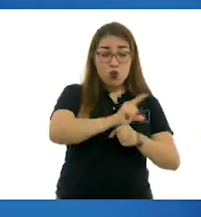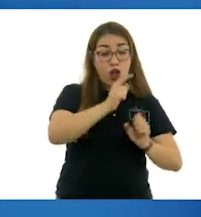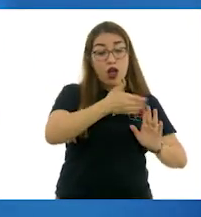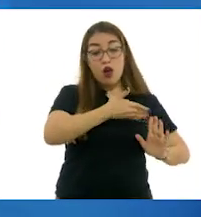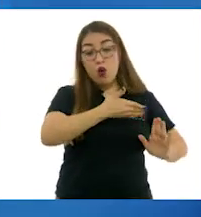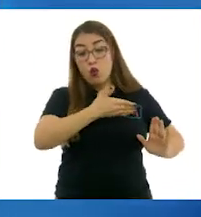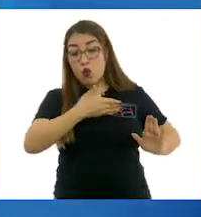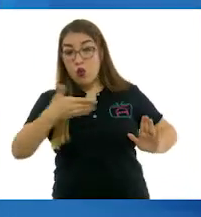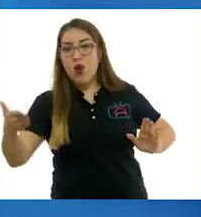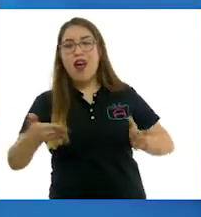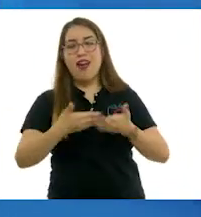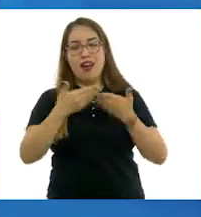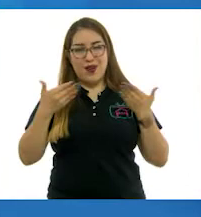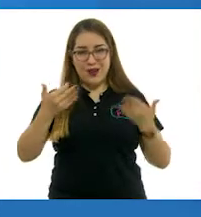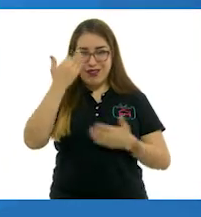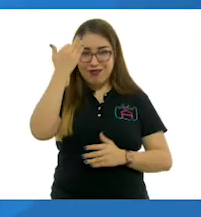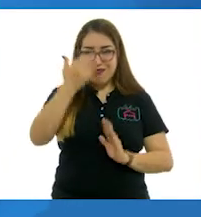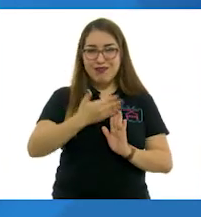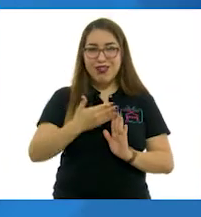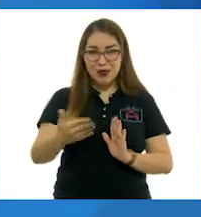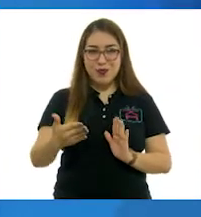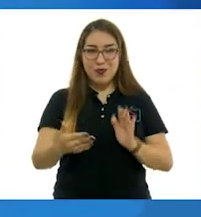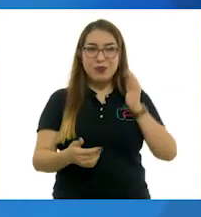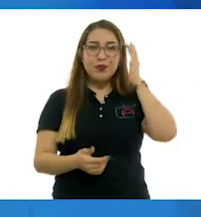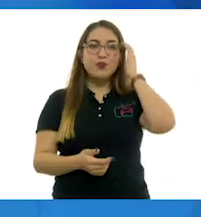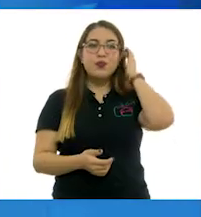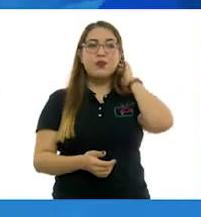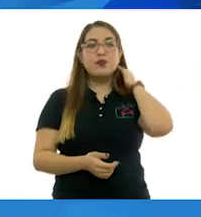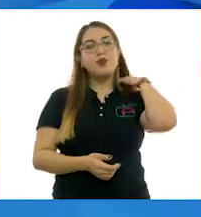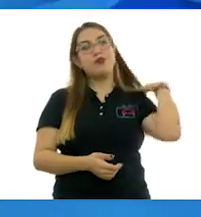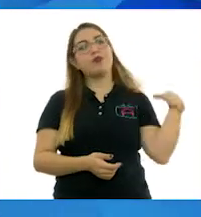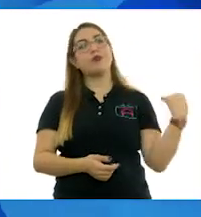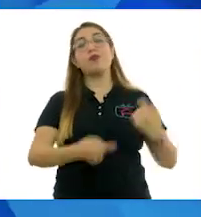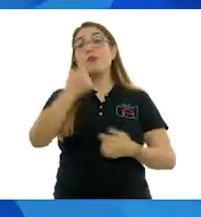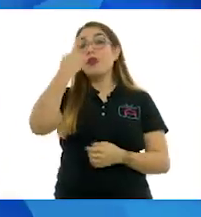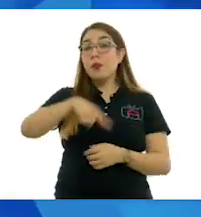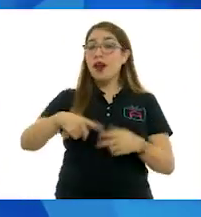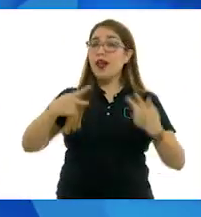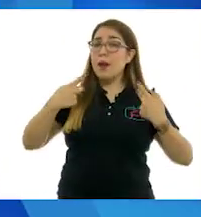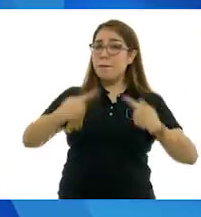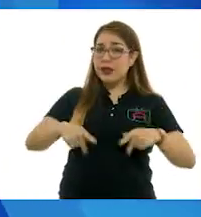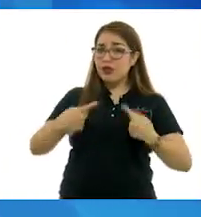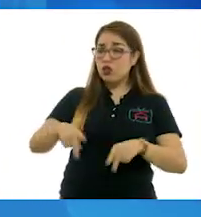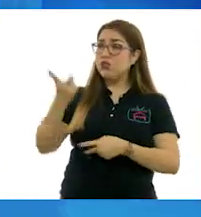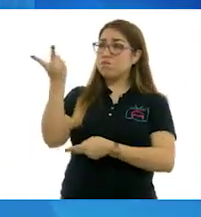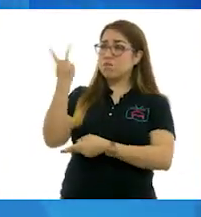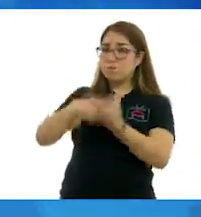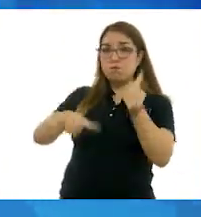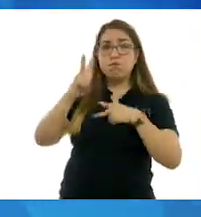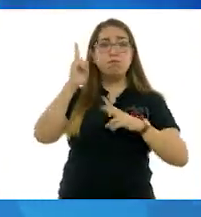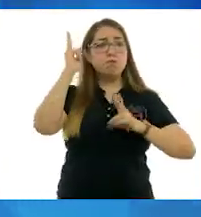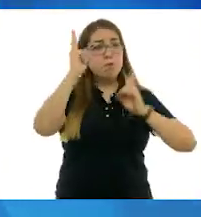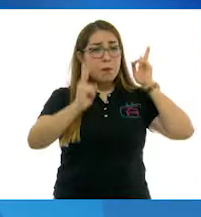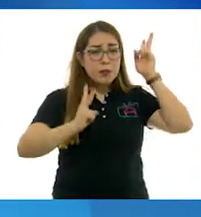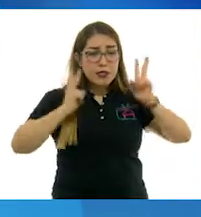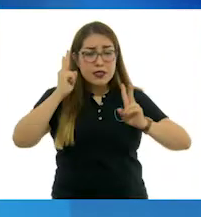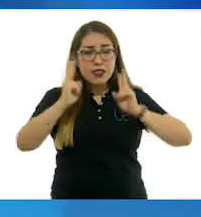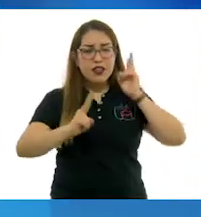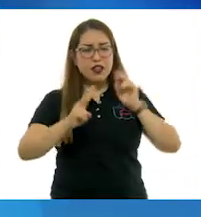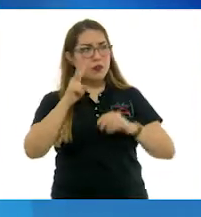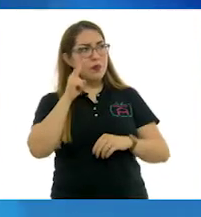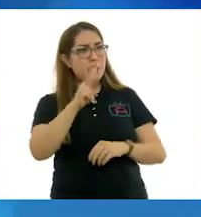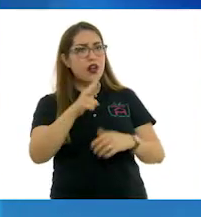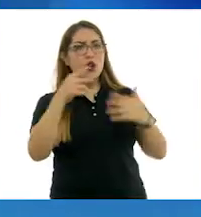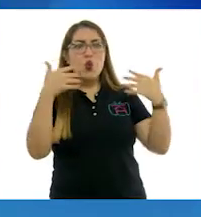nuestro tiempo presente, para que el espectador, el visitante, la visitante, viera lo